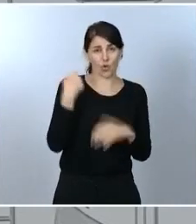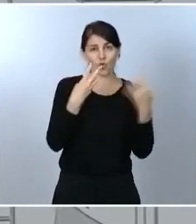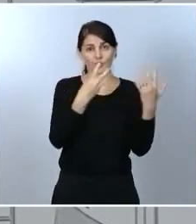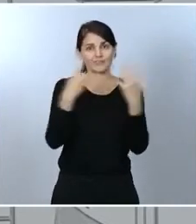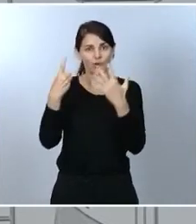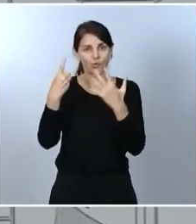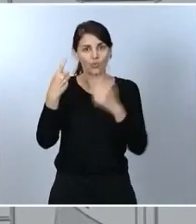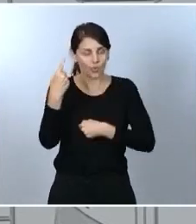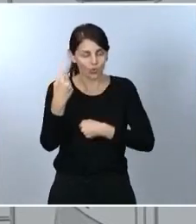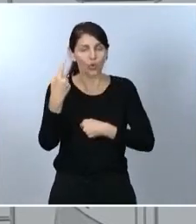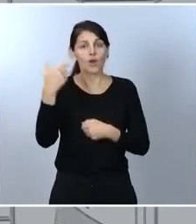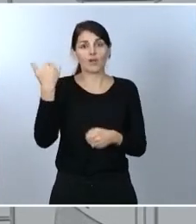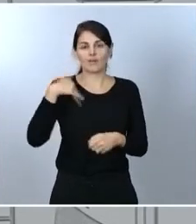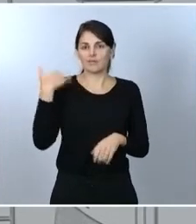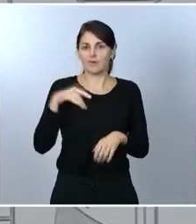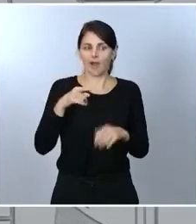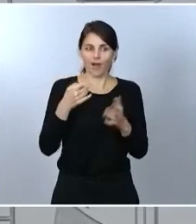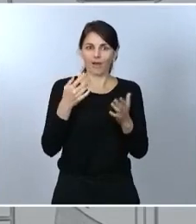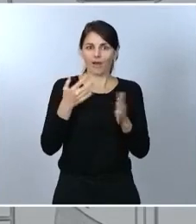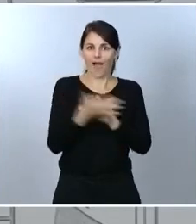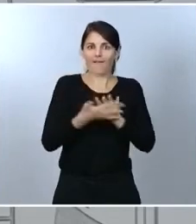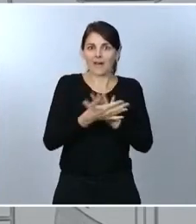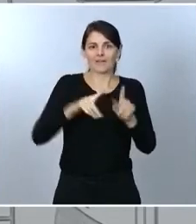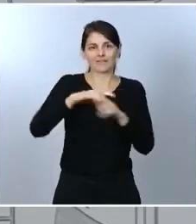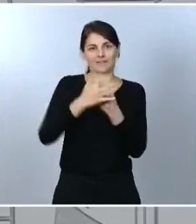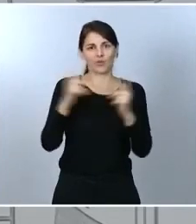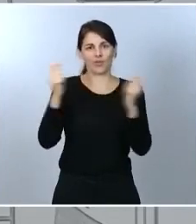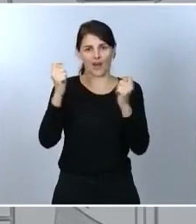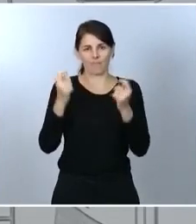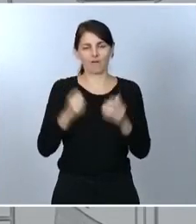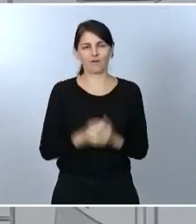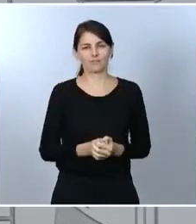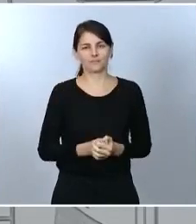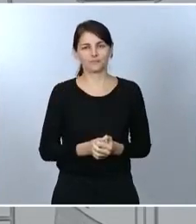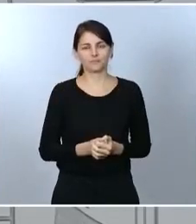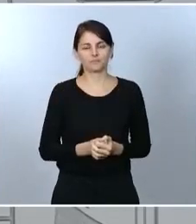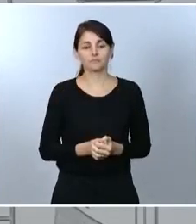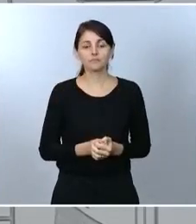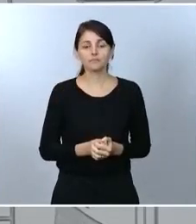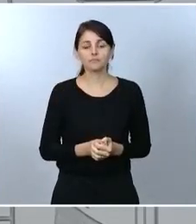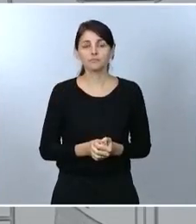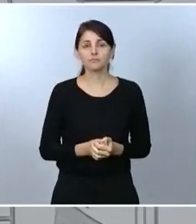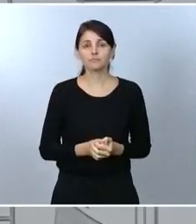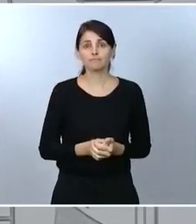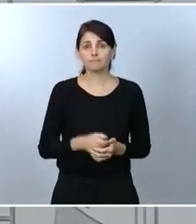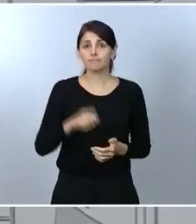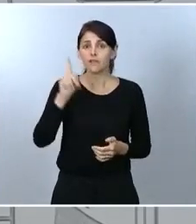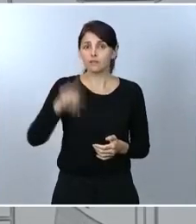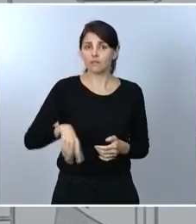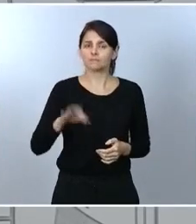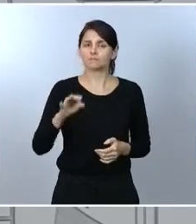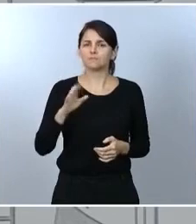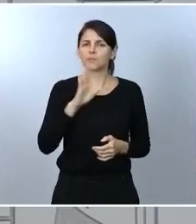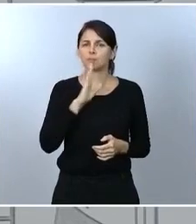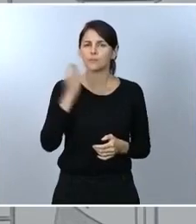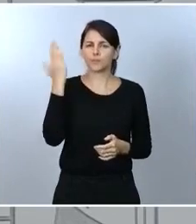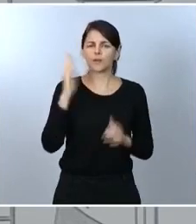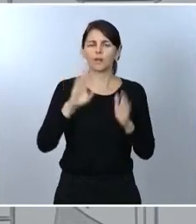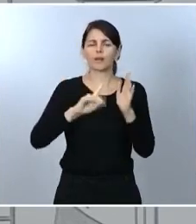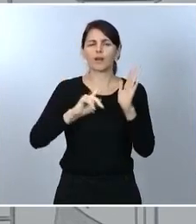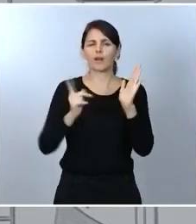precisamente del estado de alarma. Creo que, además, el legislador en esa ley orgánica del 81 ya definió